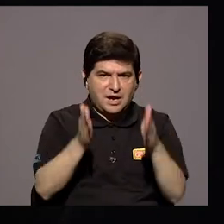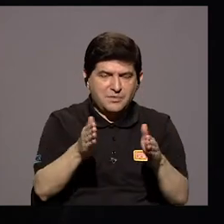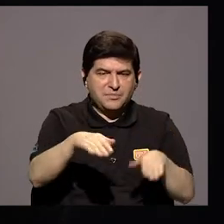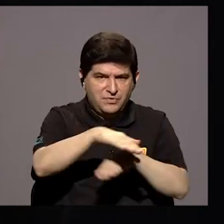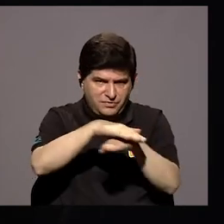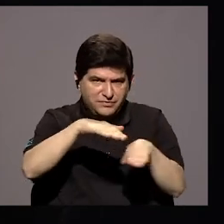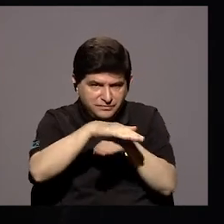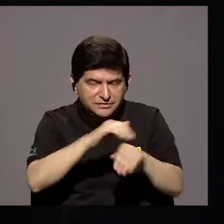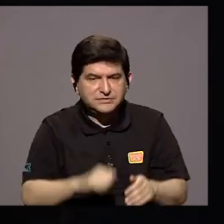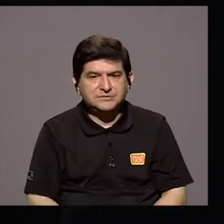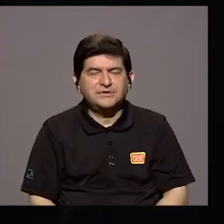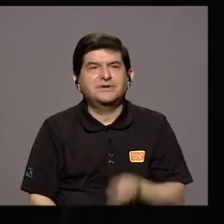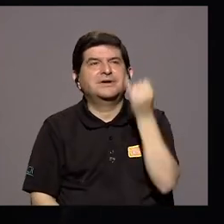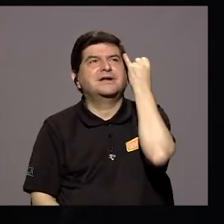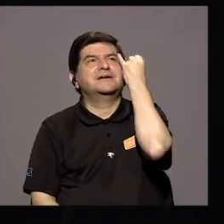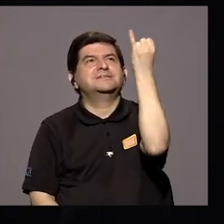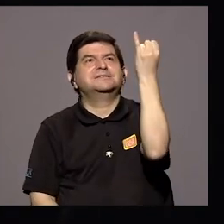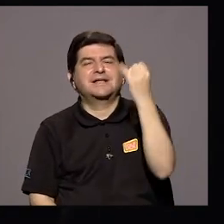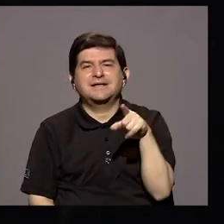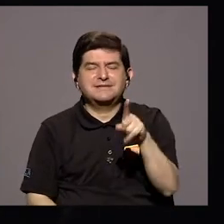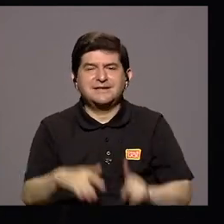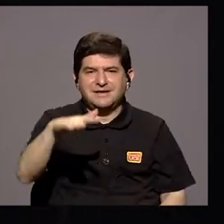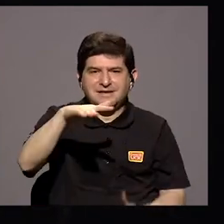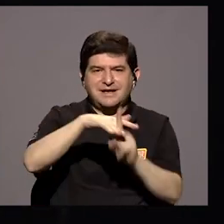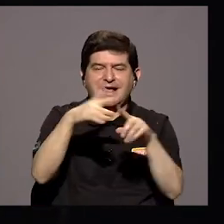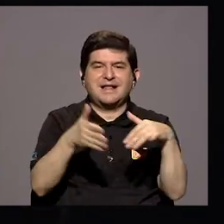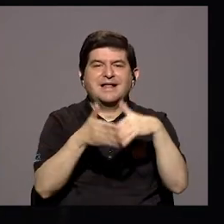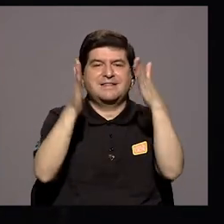Profesorado La